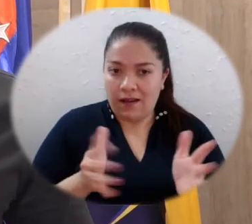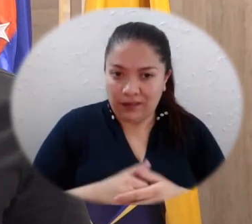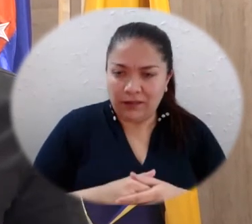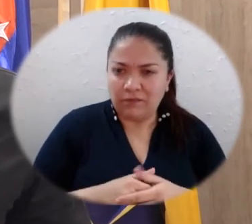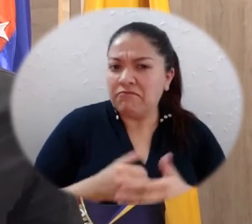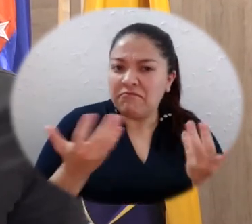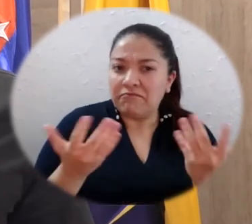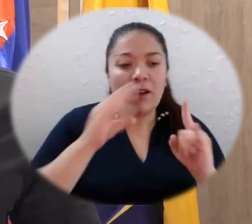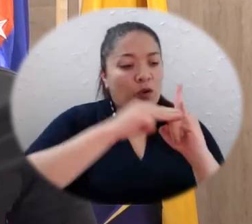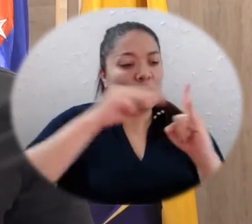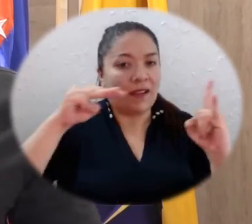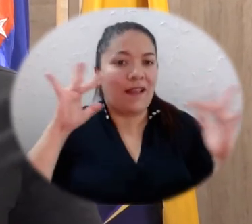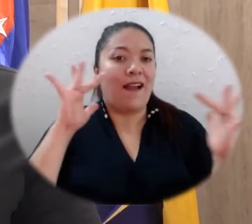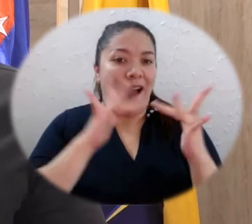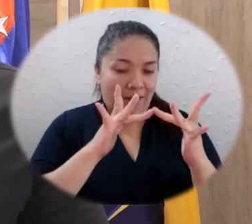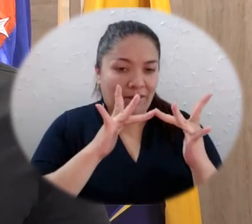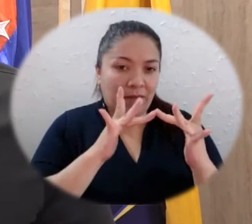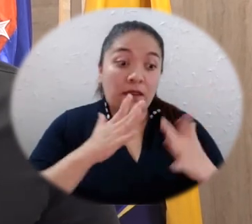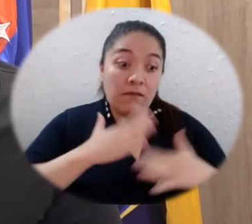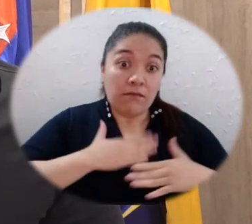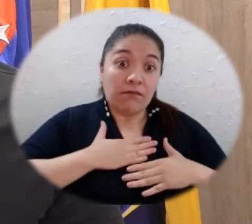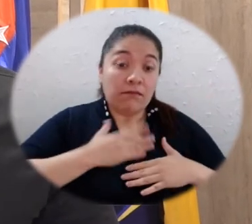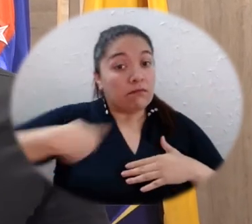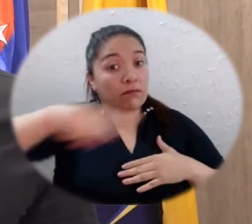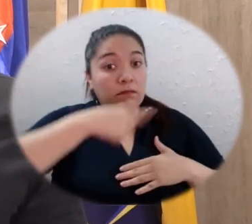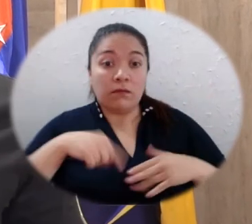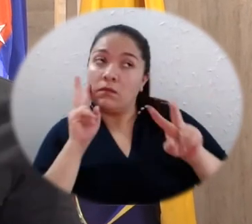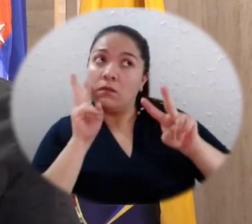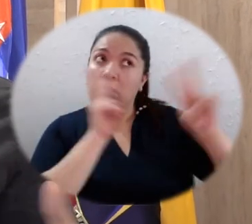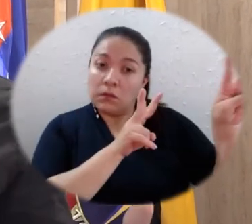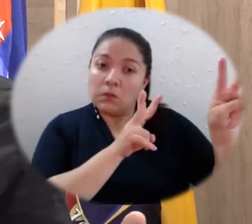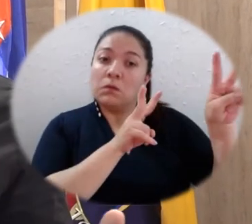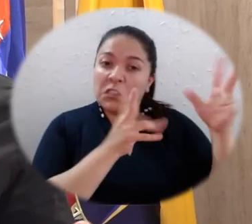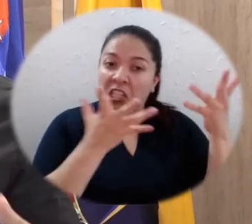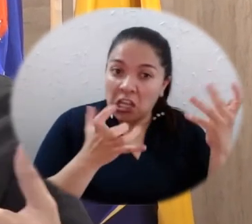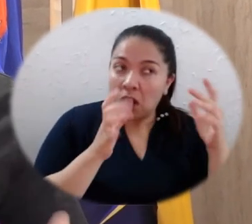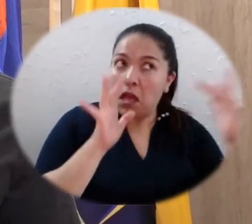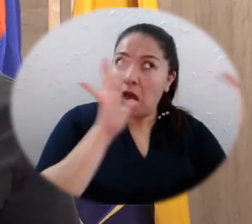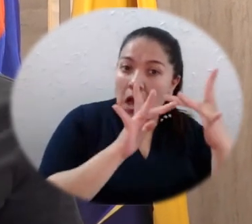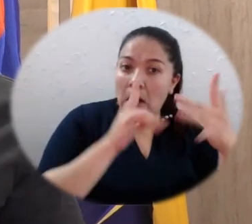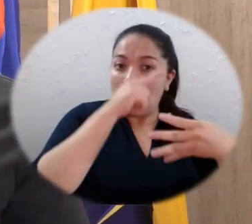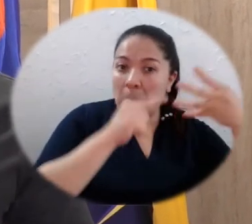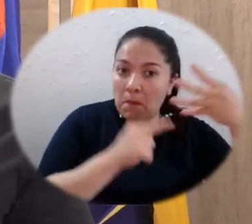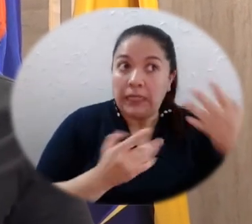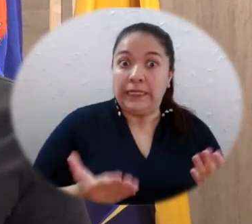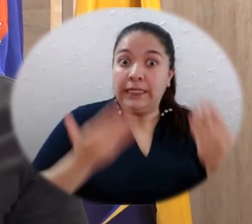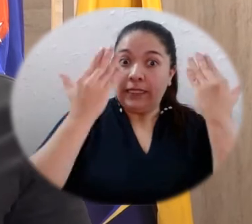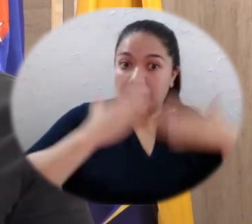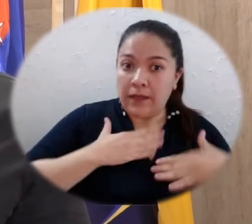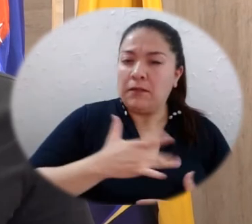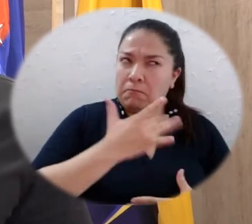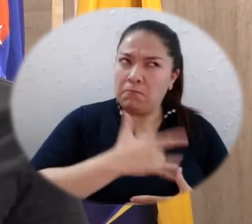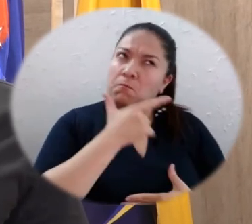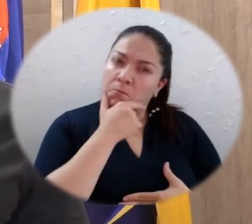para esta universidad, que nosotros como estudiantes podamos elegir cuáles son aquellas propuestas más viables, aquellas que nos favorecen